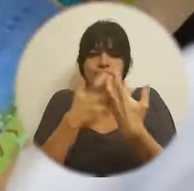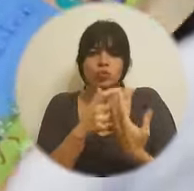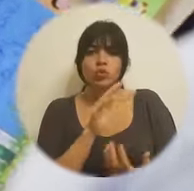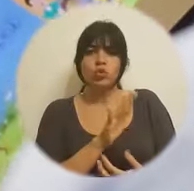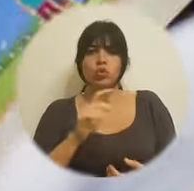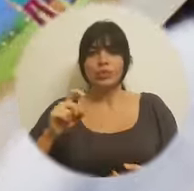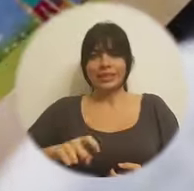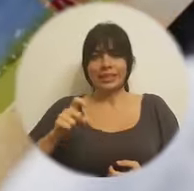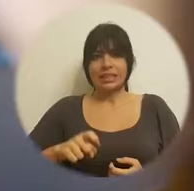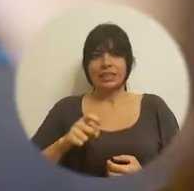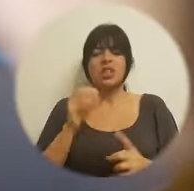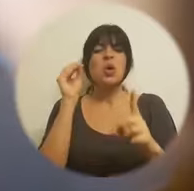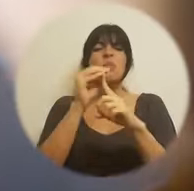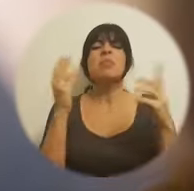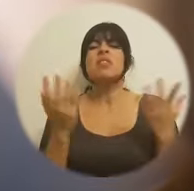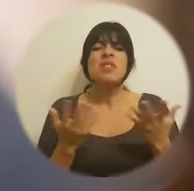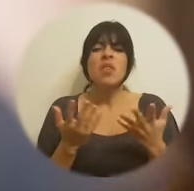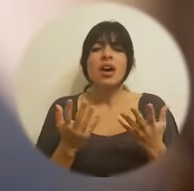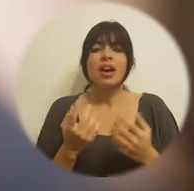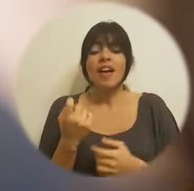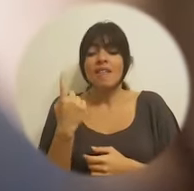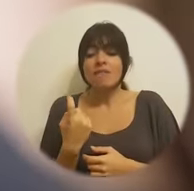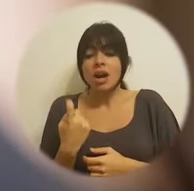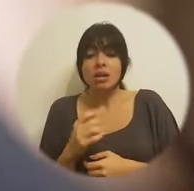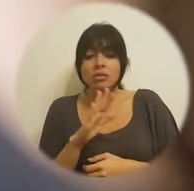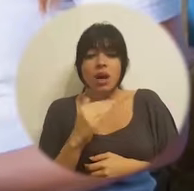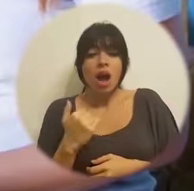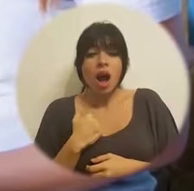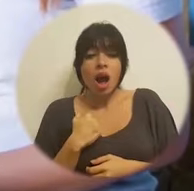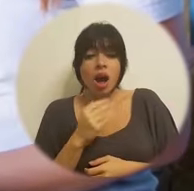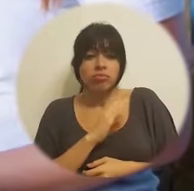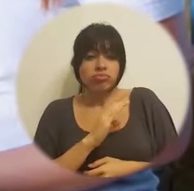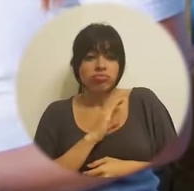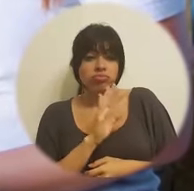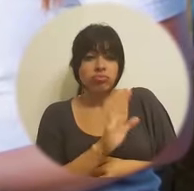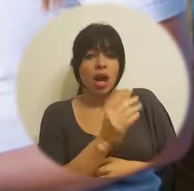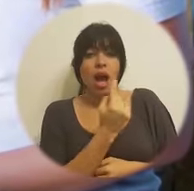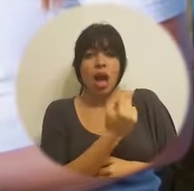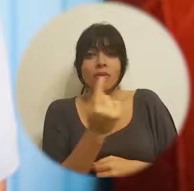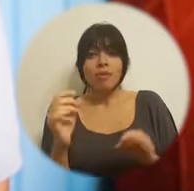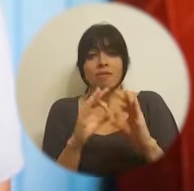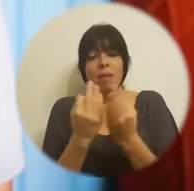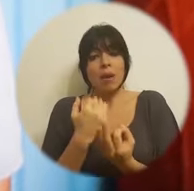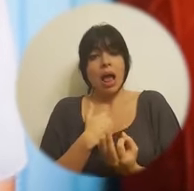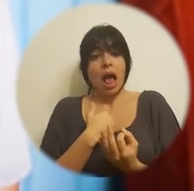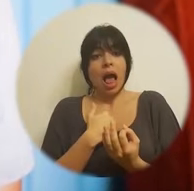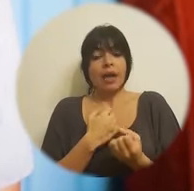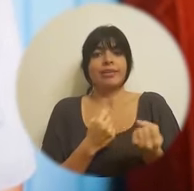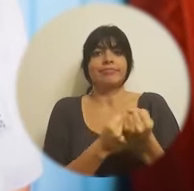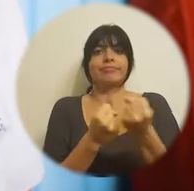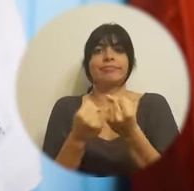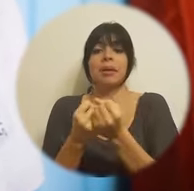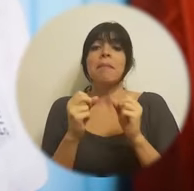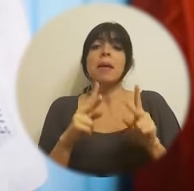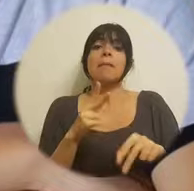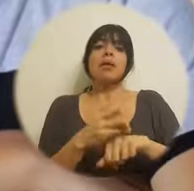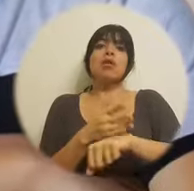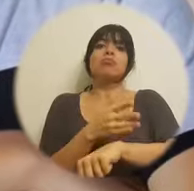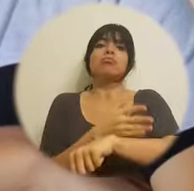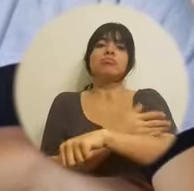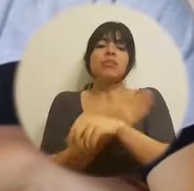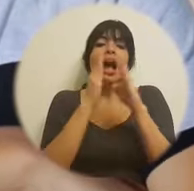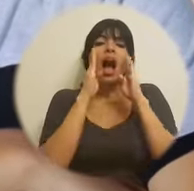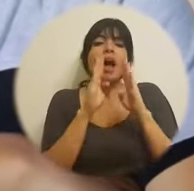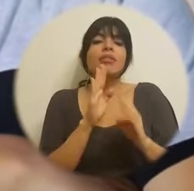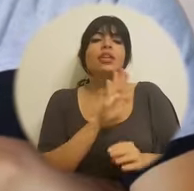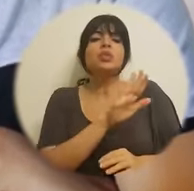necesidades de ésta, con la finalidad de llenar los vacíos particulares que cada una tiene y permitiendo mejorar y